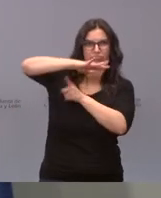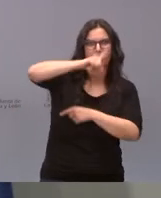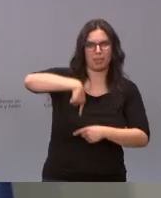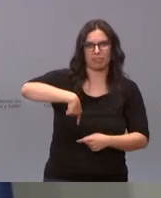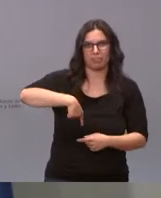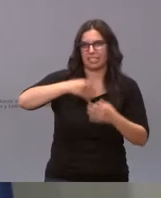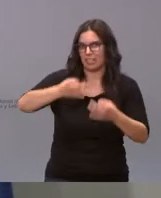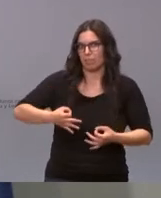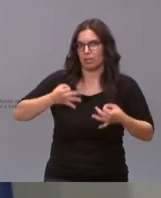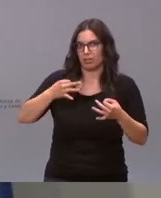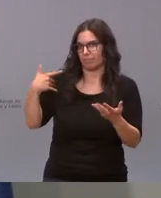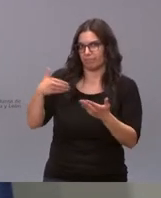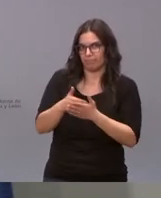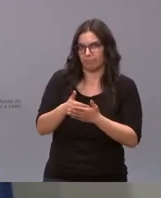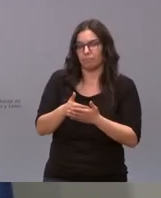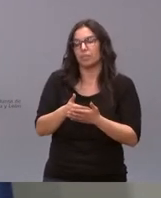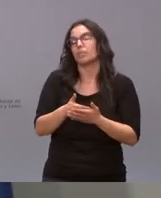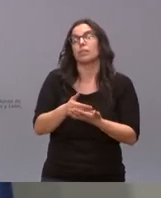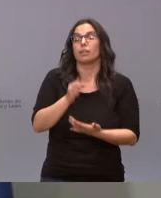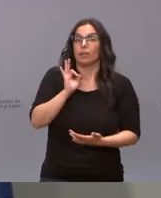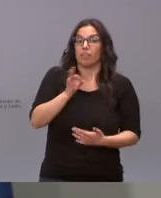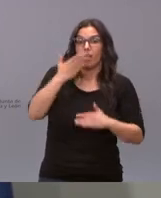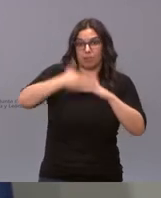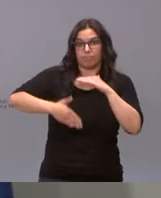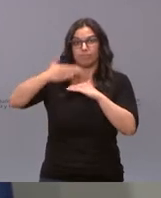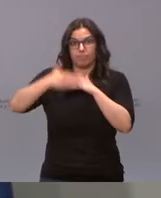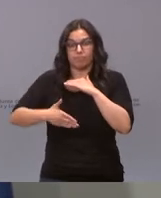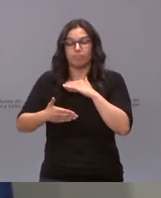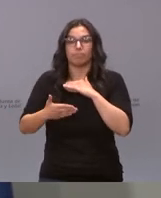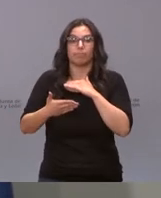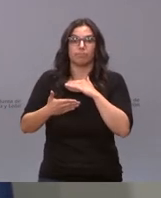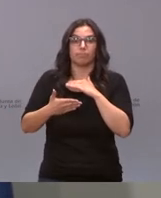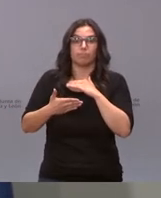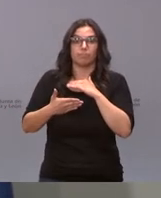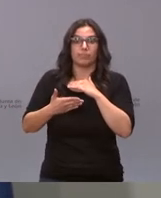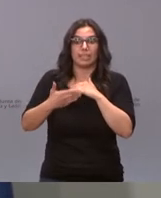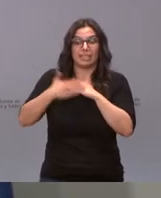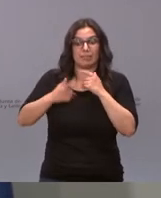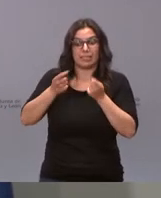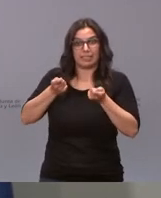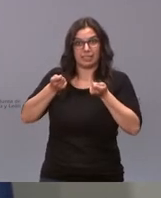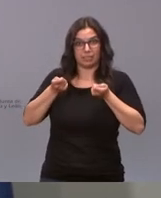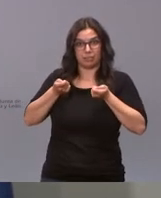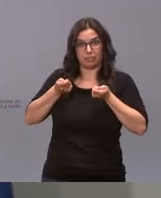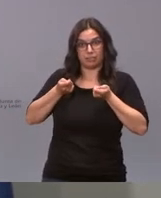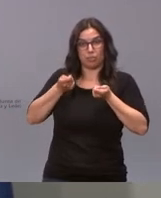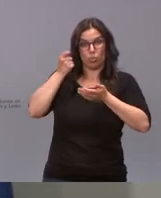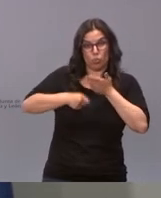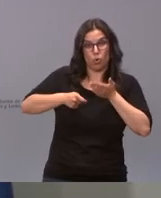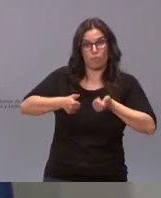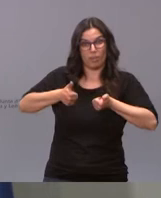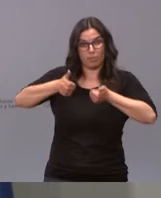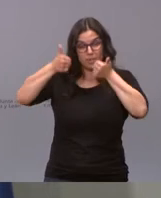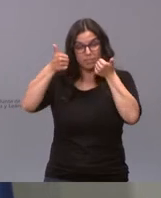es verdad que las medidas restrictivas a medida que son más limitadas a medida que son más limitadas